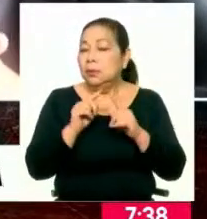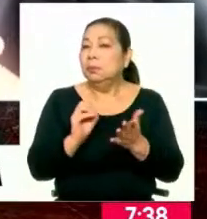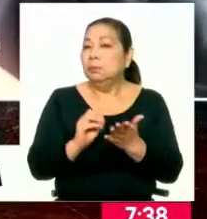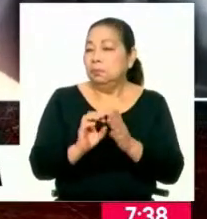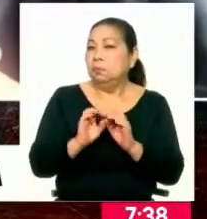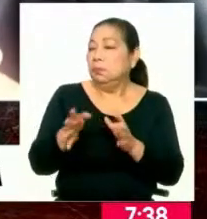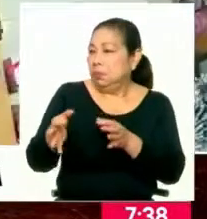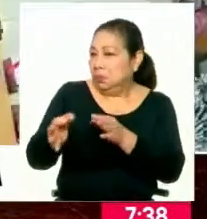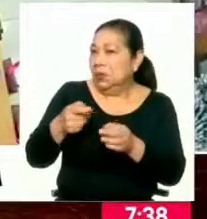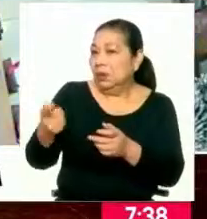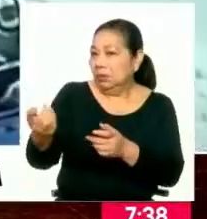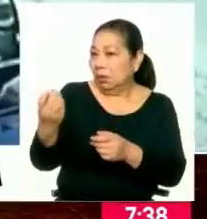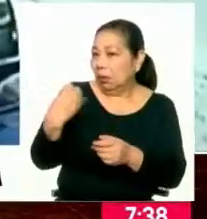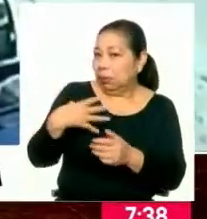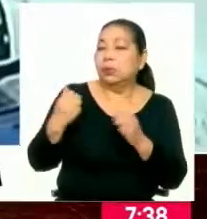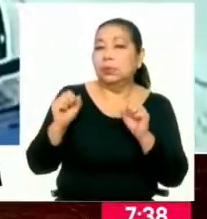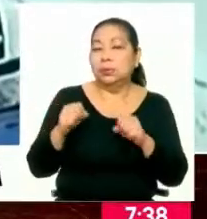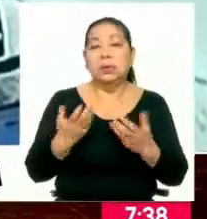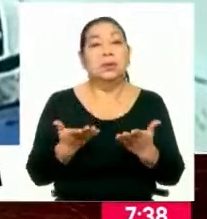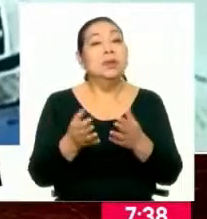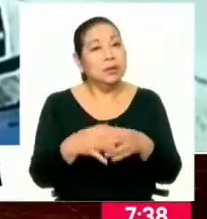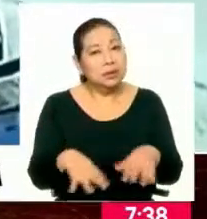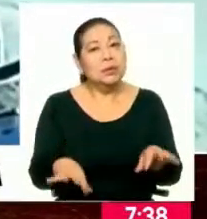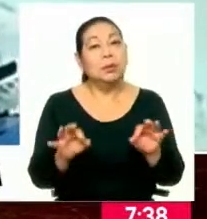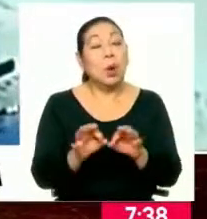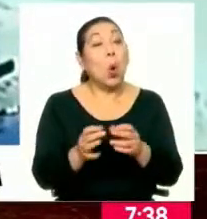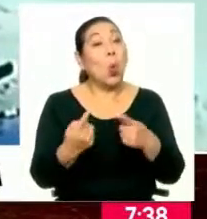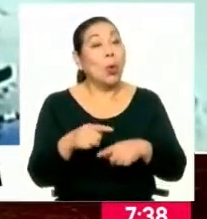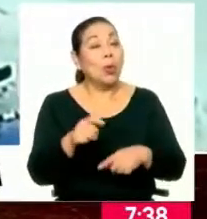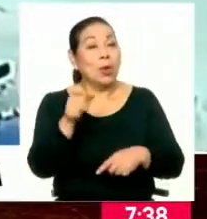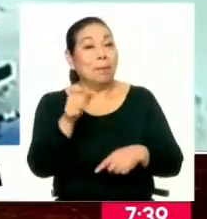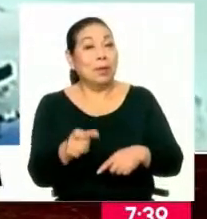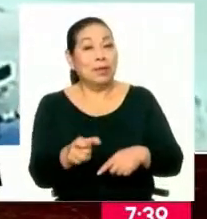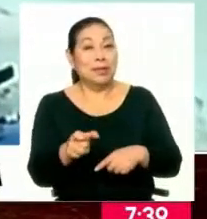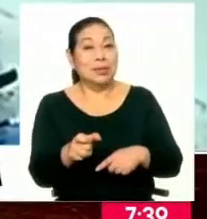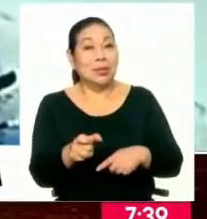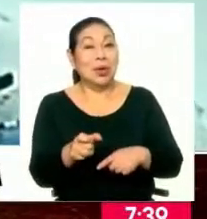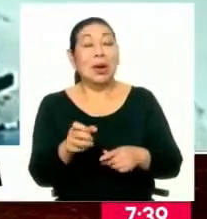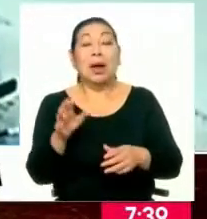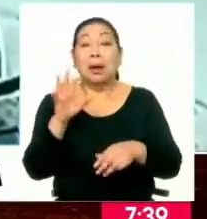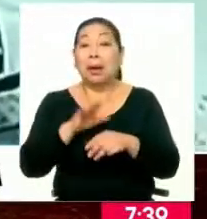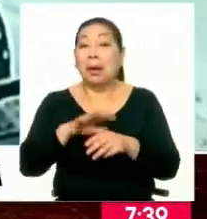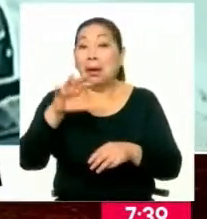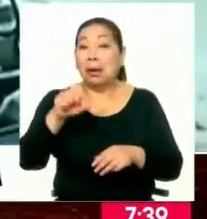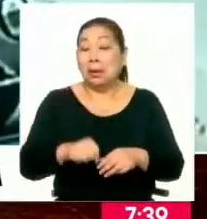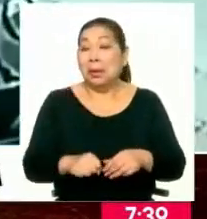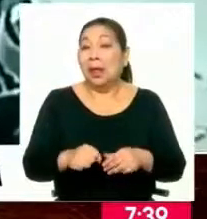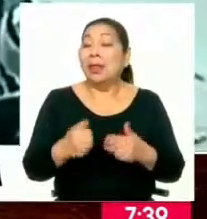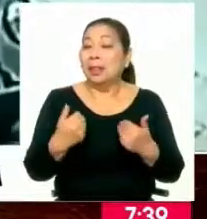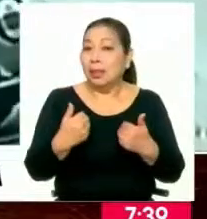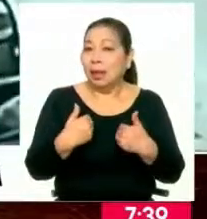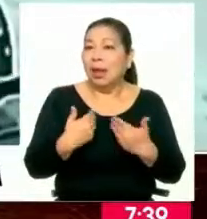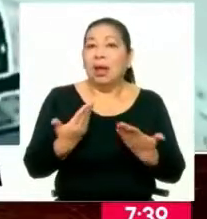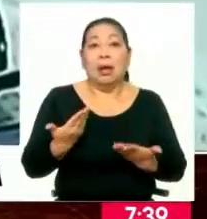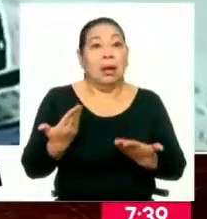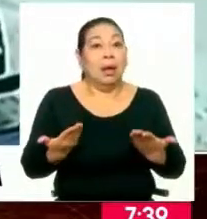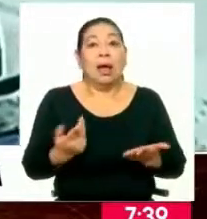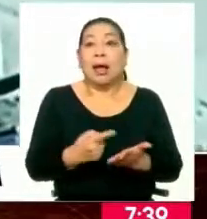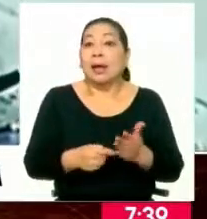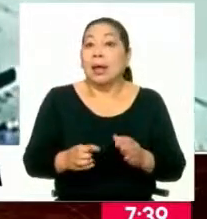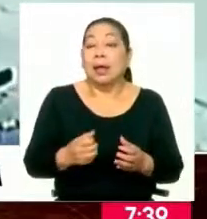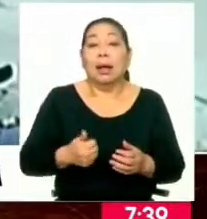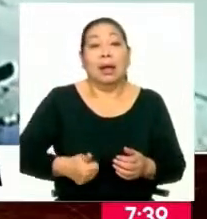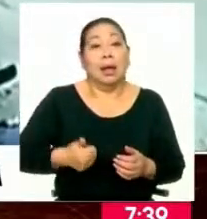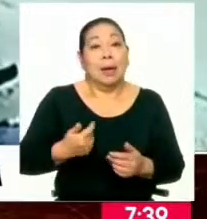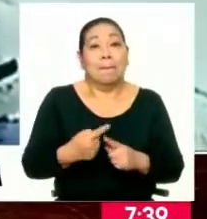es clarísimo lo que nos acaba de decir, porque es importante que cuando una persona termina siendo víctima de un asalto, tenga que recurrir de todas maneras